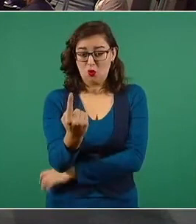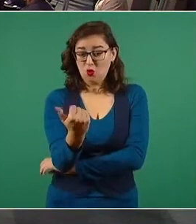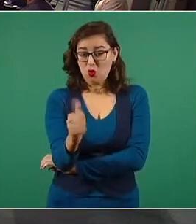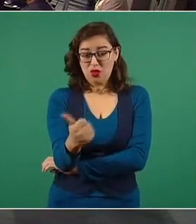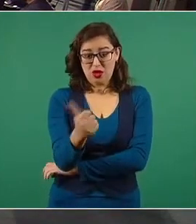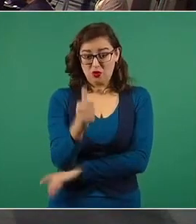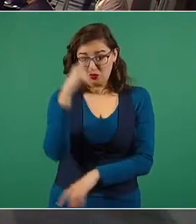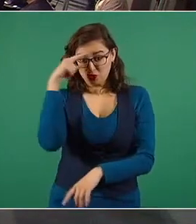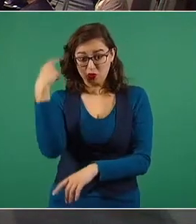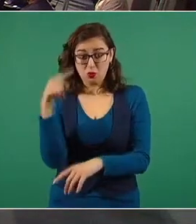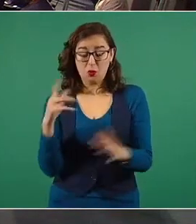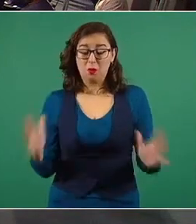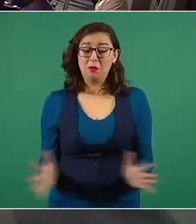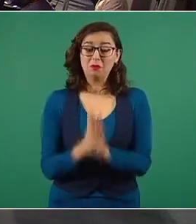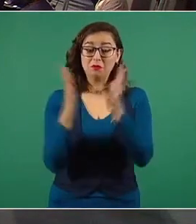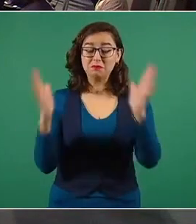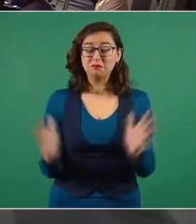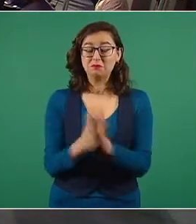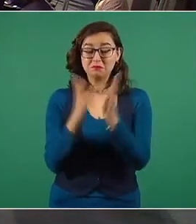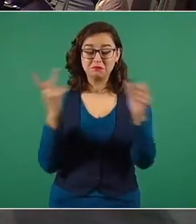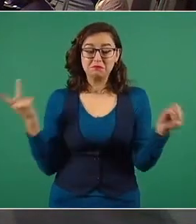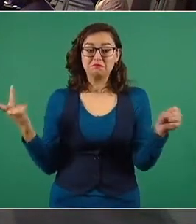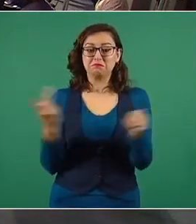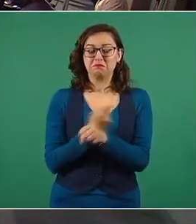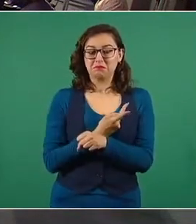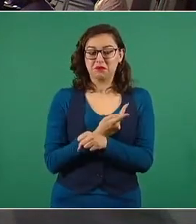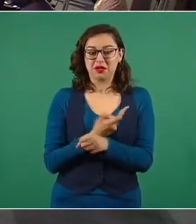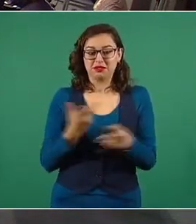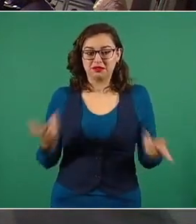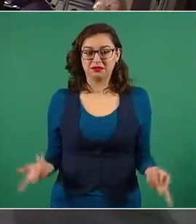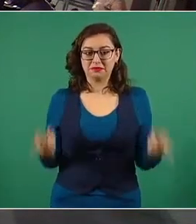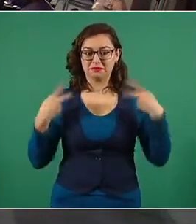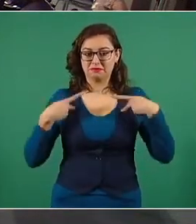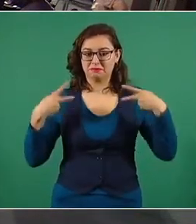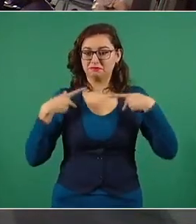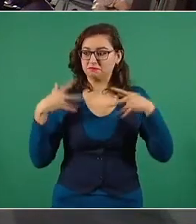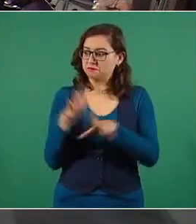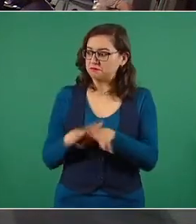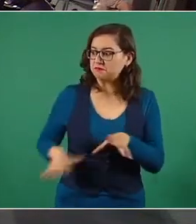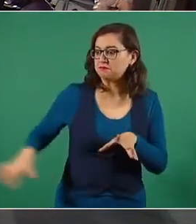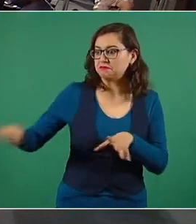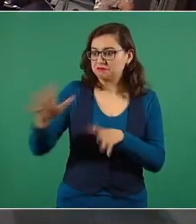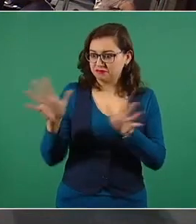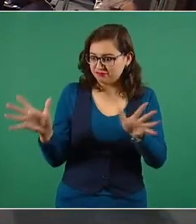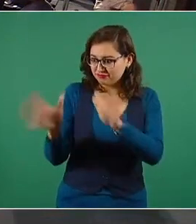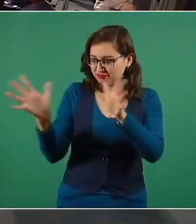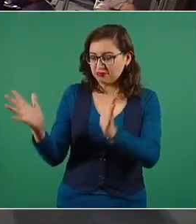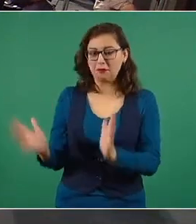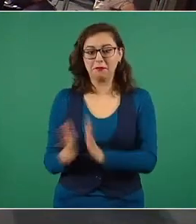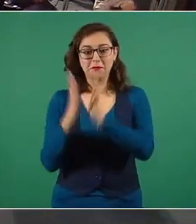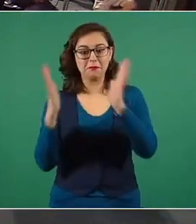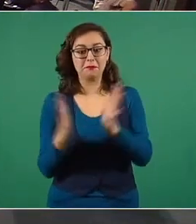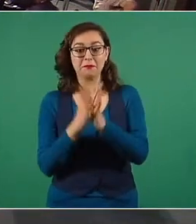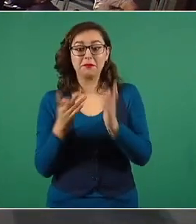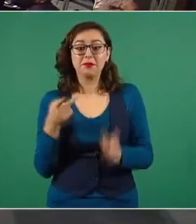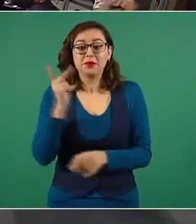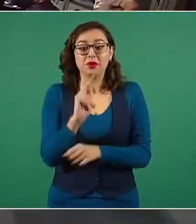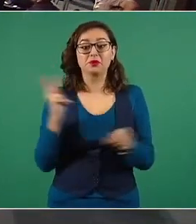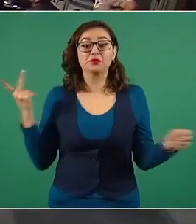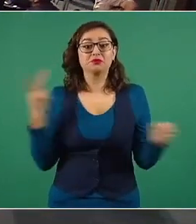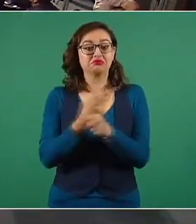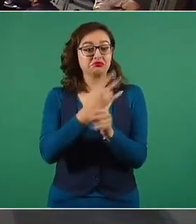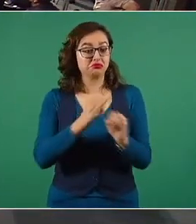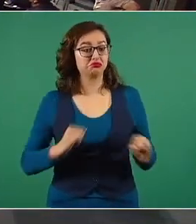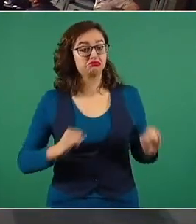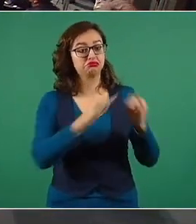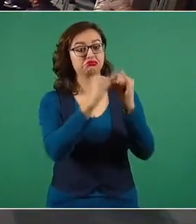participación y es muy importante para la ciudadanía, pero muchos que se consideran garantes de la democracia